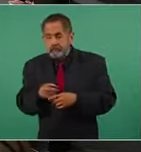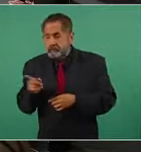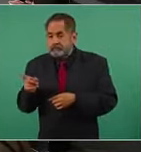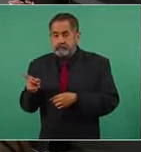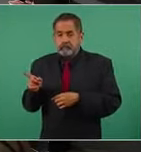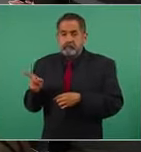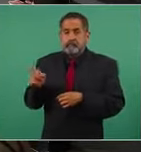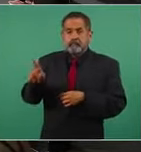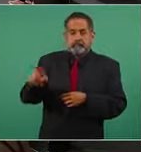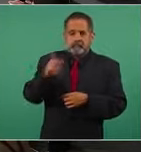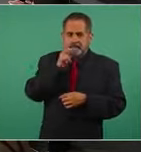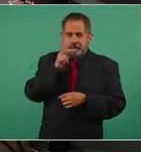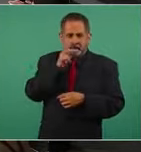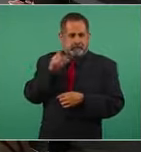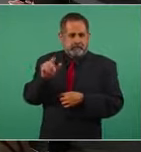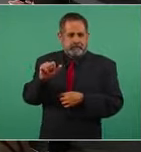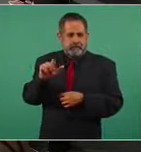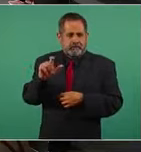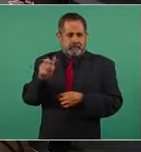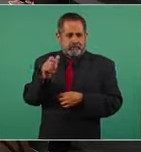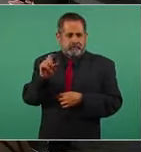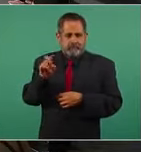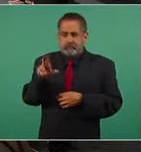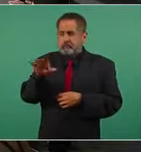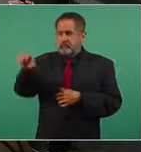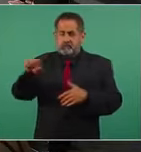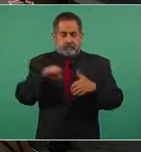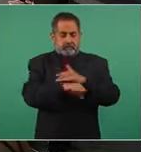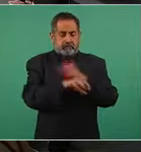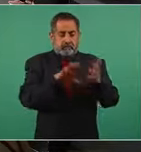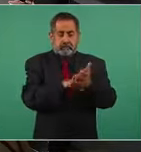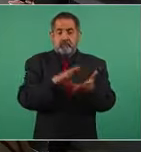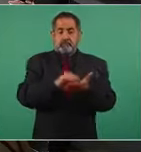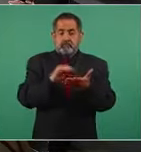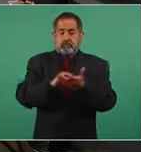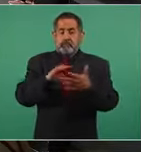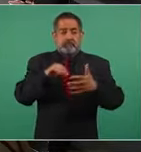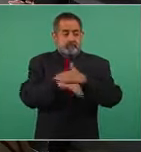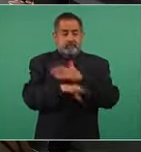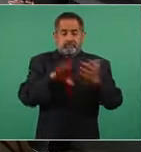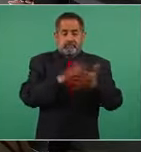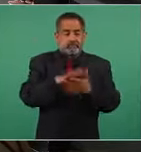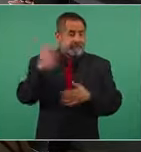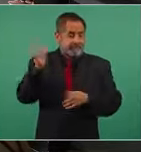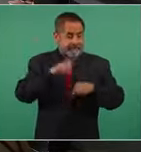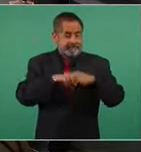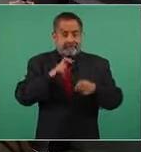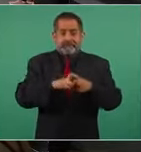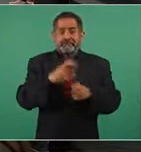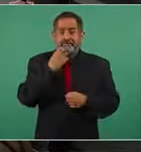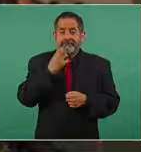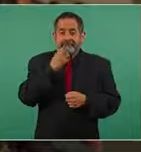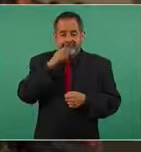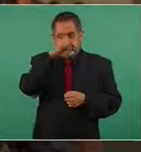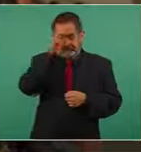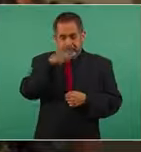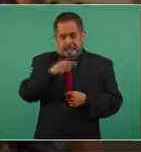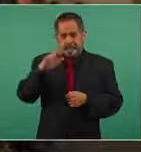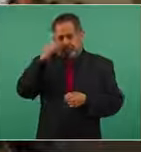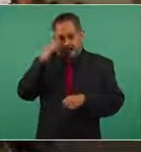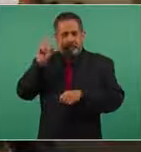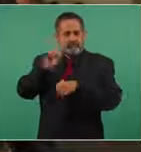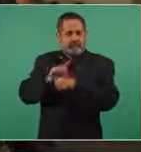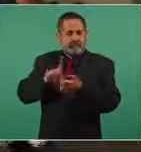papá de Alexander que de hecho está en la prisión federal de Tepic Nayarit no sé si usted recuerde que el día